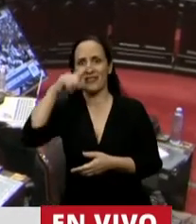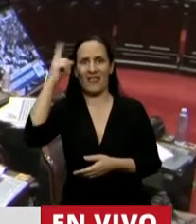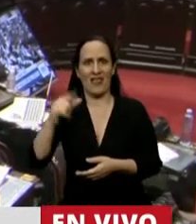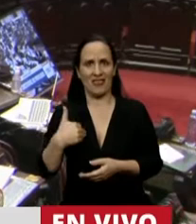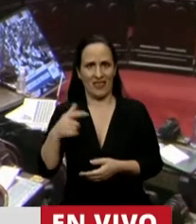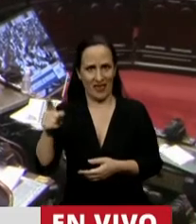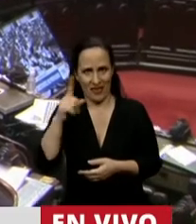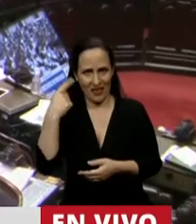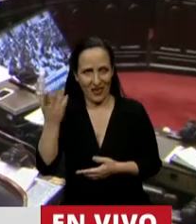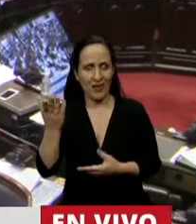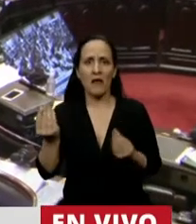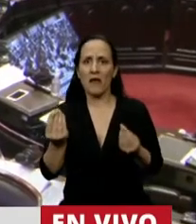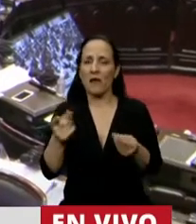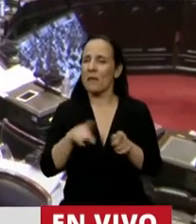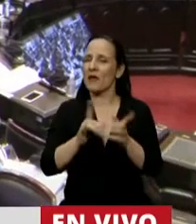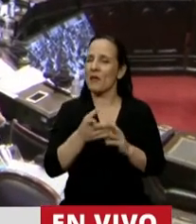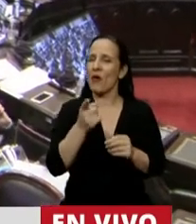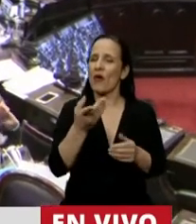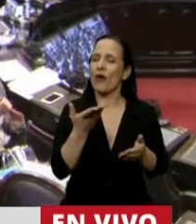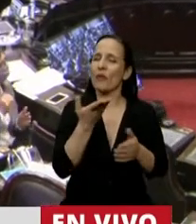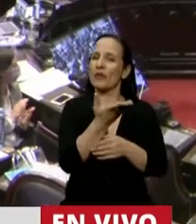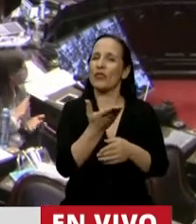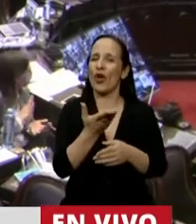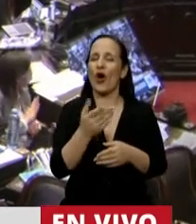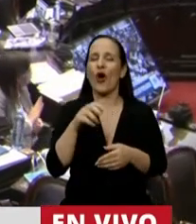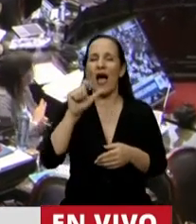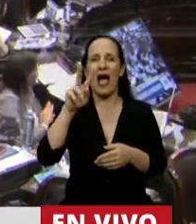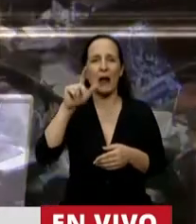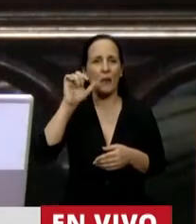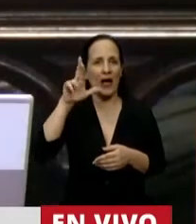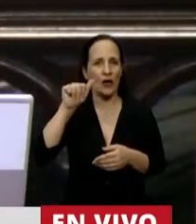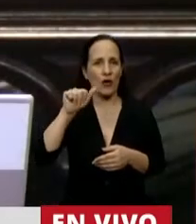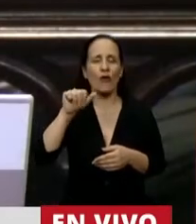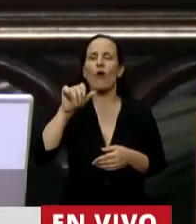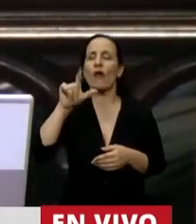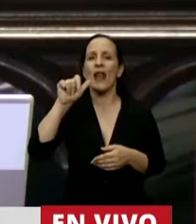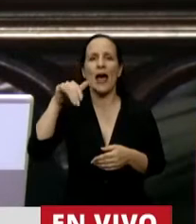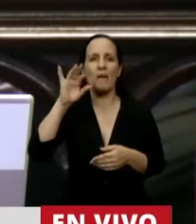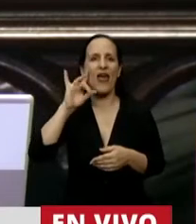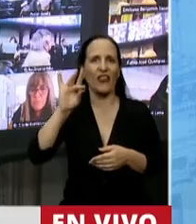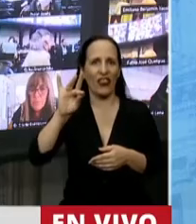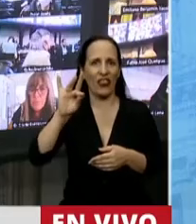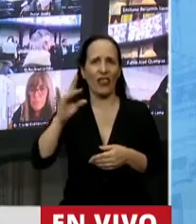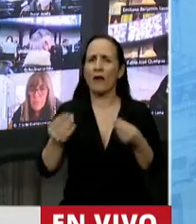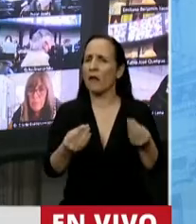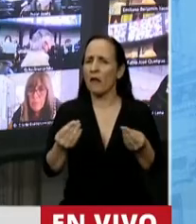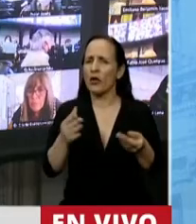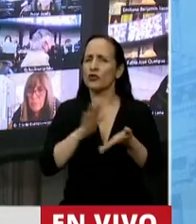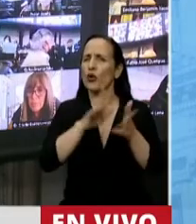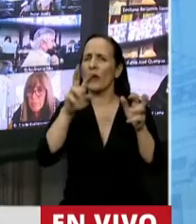línea con el pedido del diputado Álvaro Lamadrid. Refiere a la presencialidad